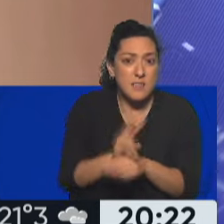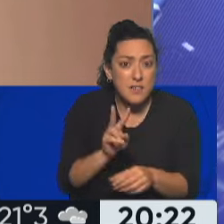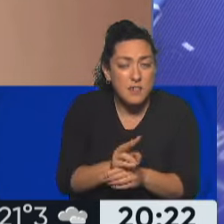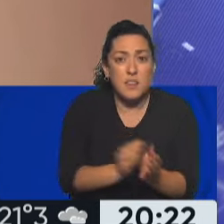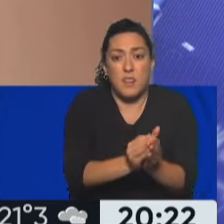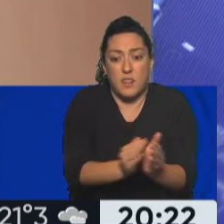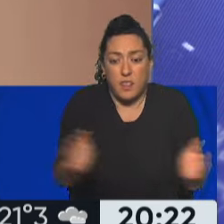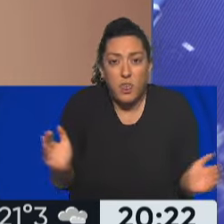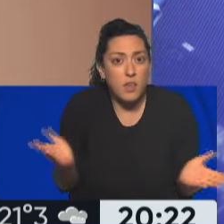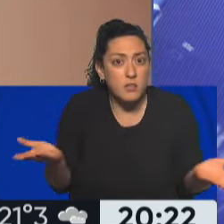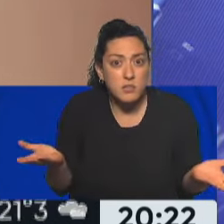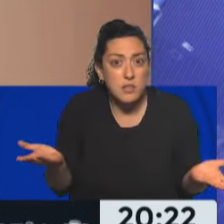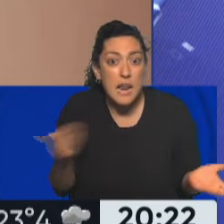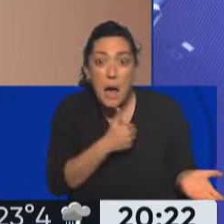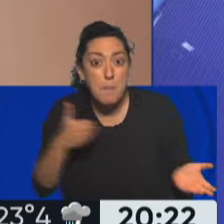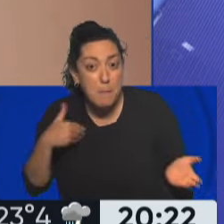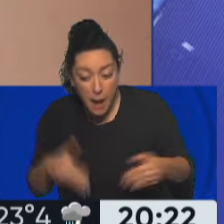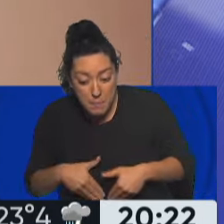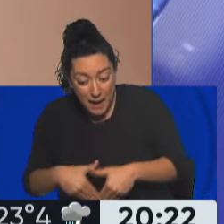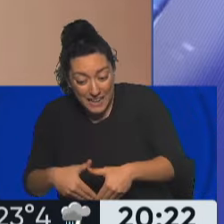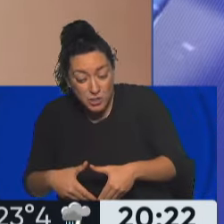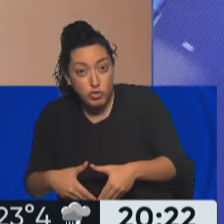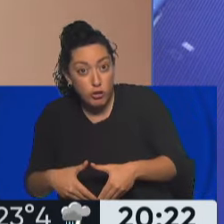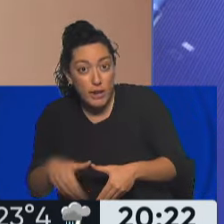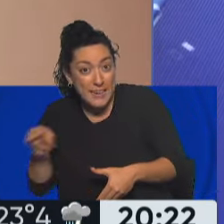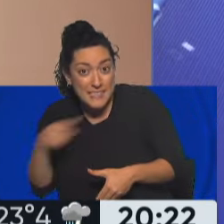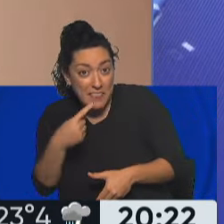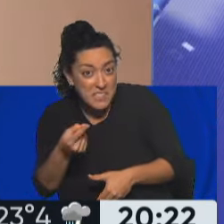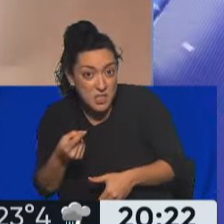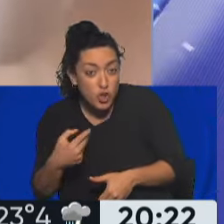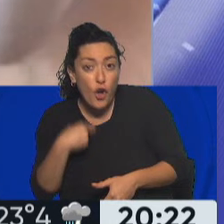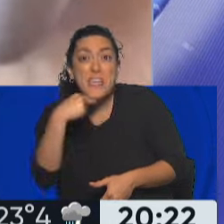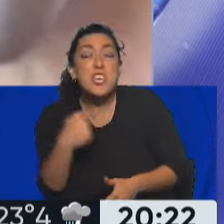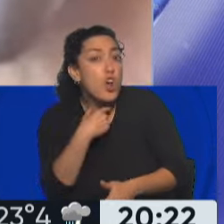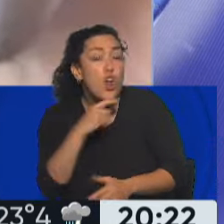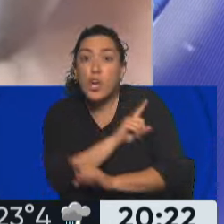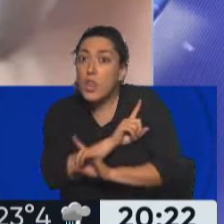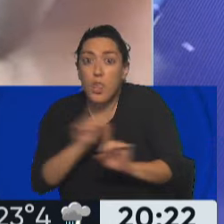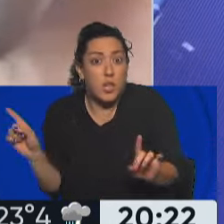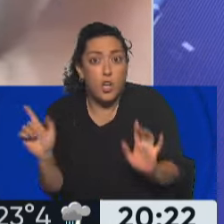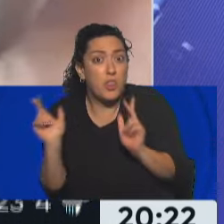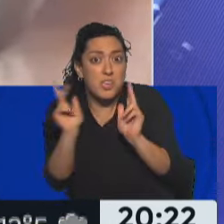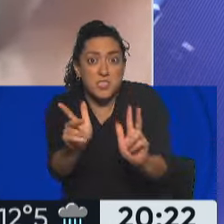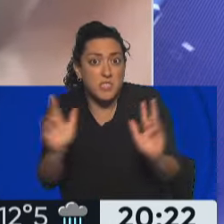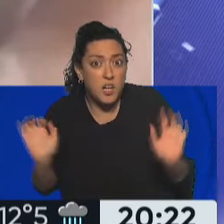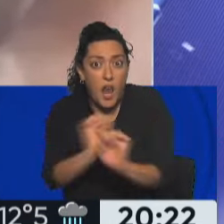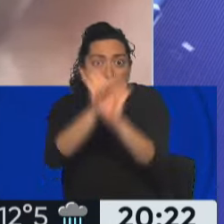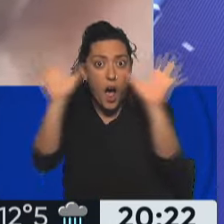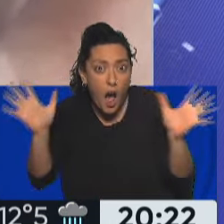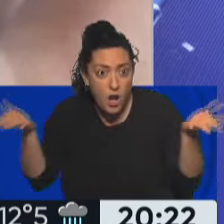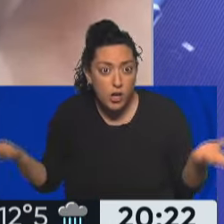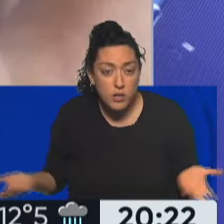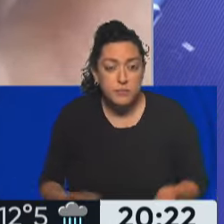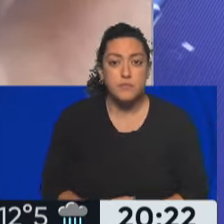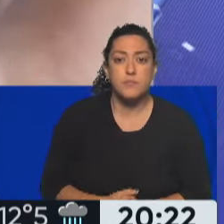la mamá gestante ha dicho desde un primer momento que ella no quería ser la mamá del bebé. Ahora te pregunto,